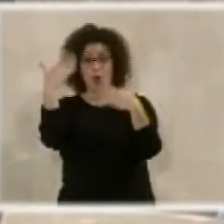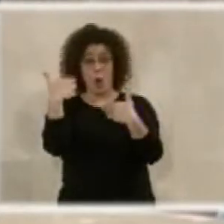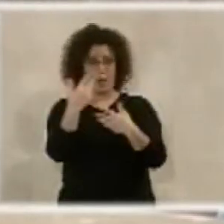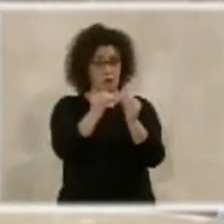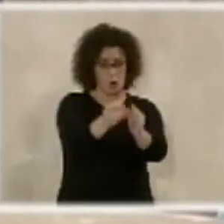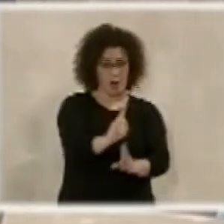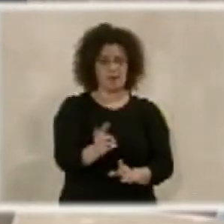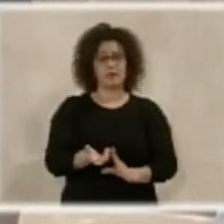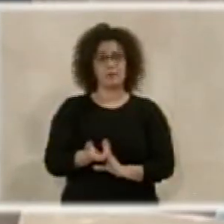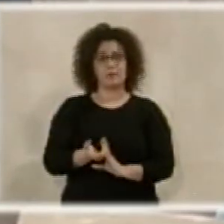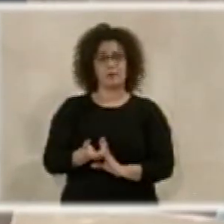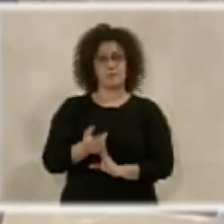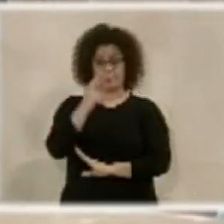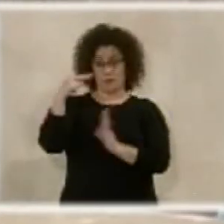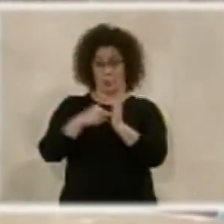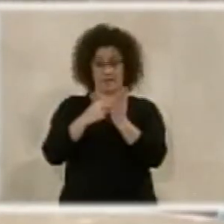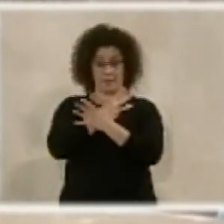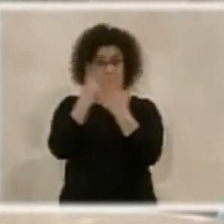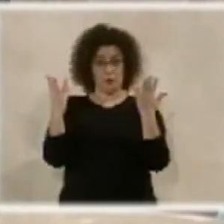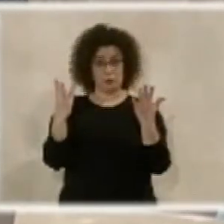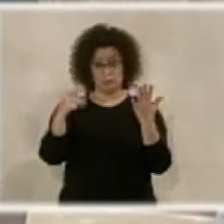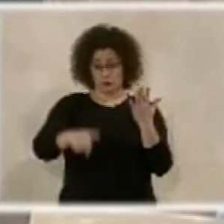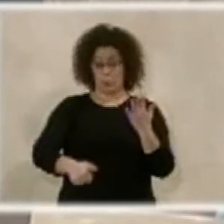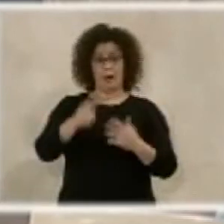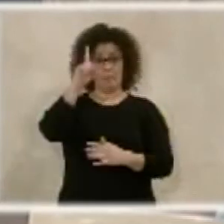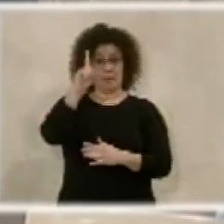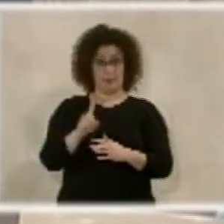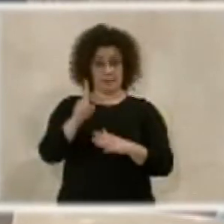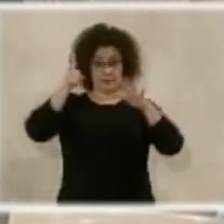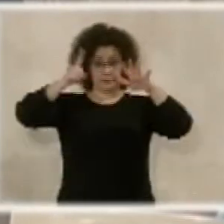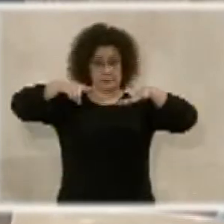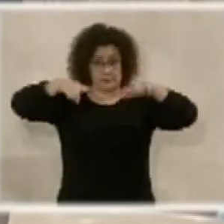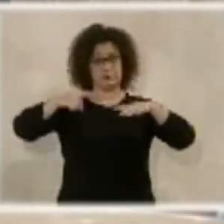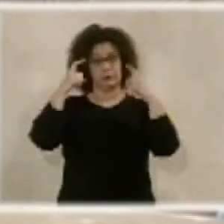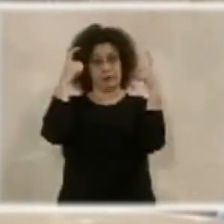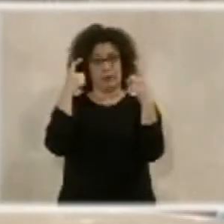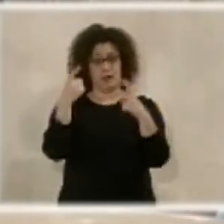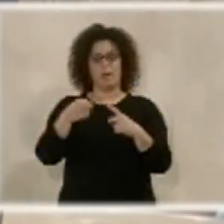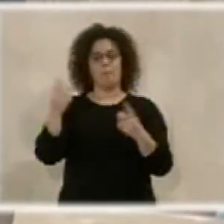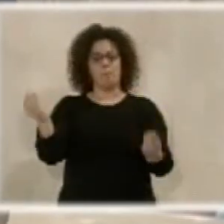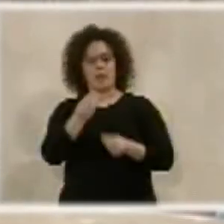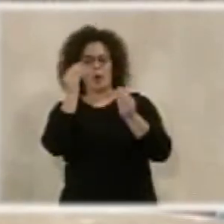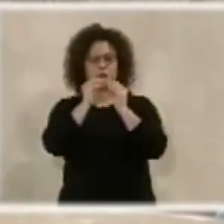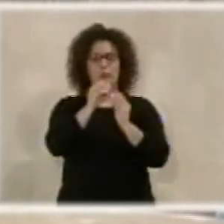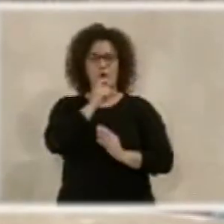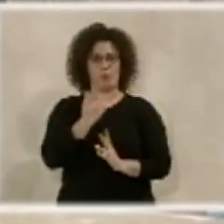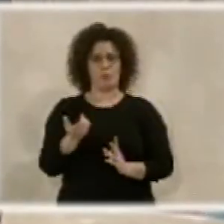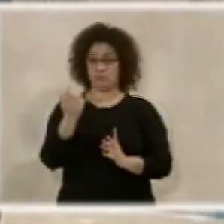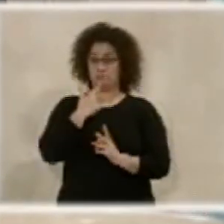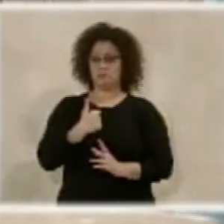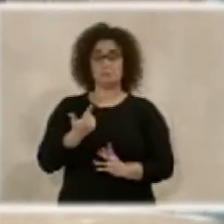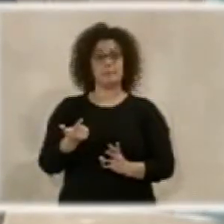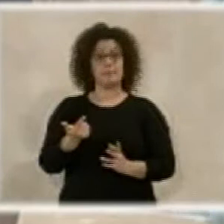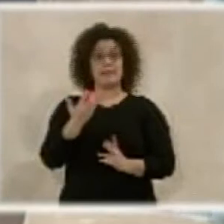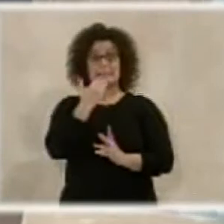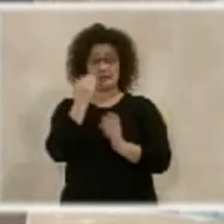que en el 2018, y a ser posible en el primer semestre, se aclare cuál es la mejor fórmula. Usted lo decía, si el